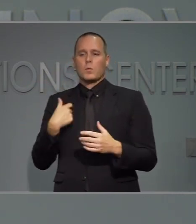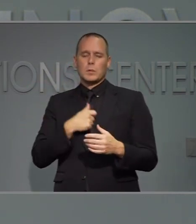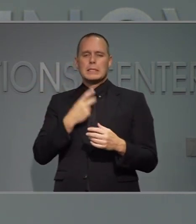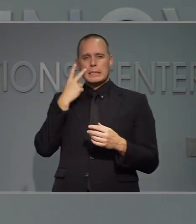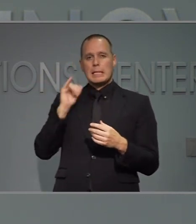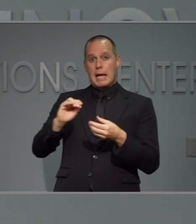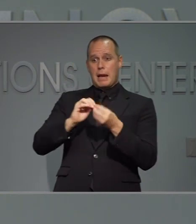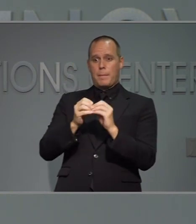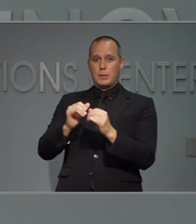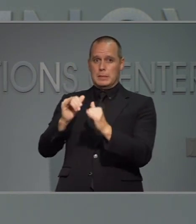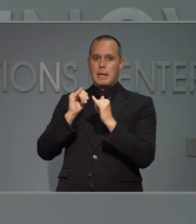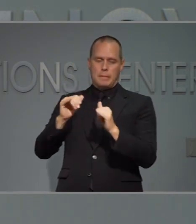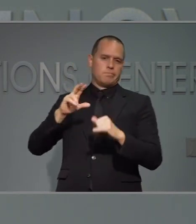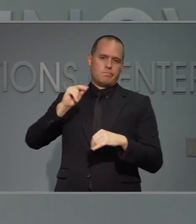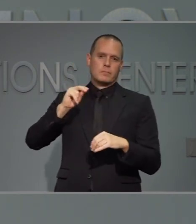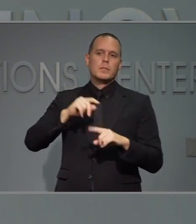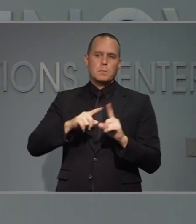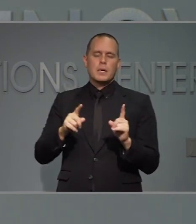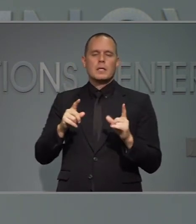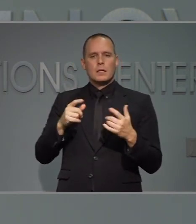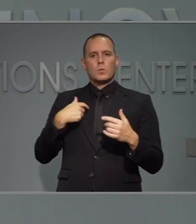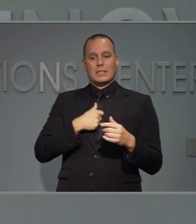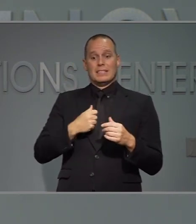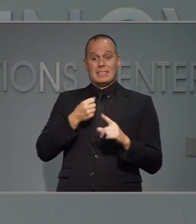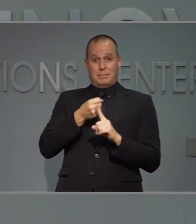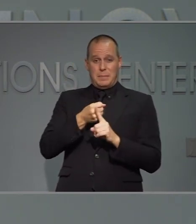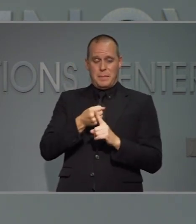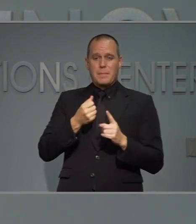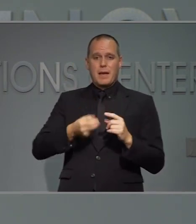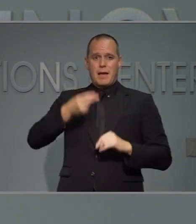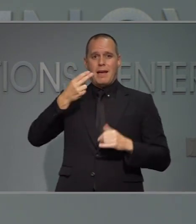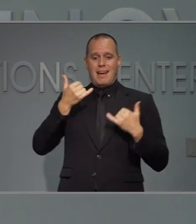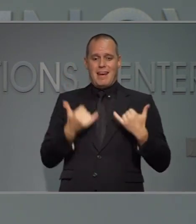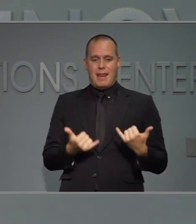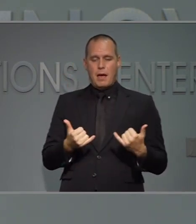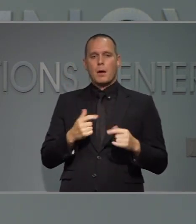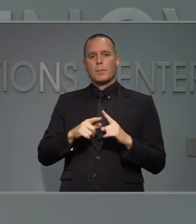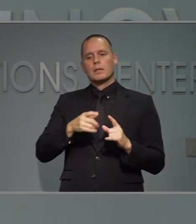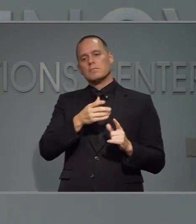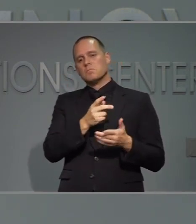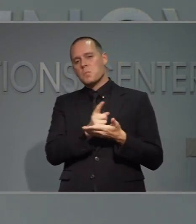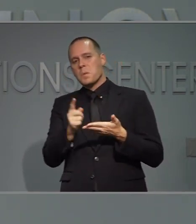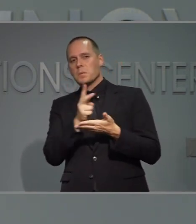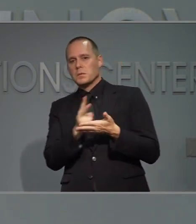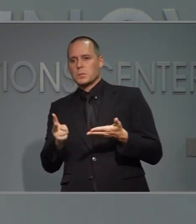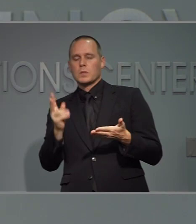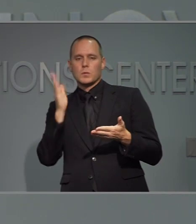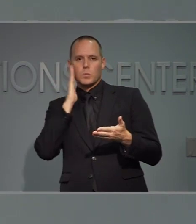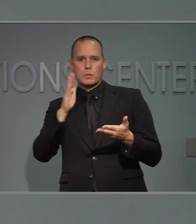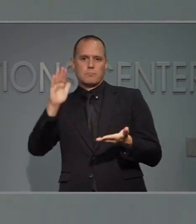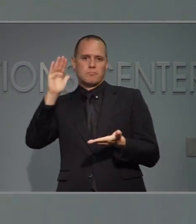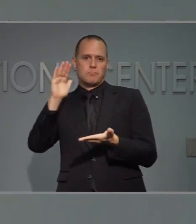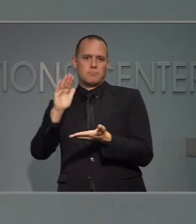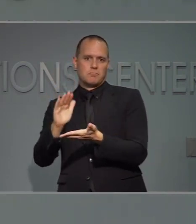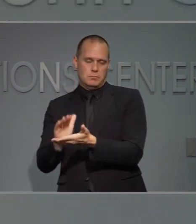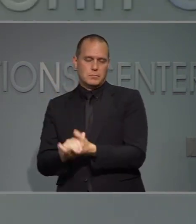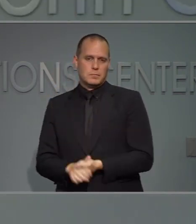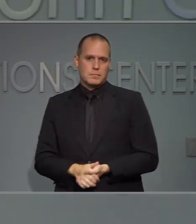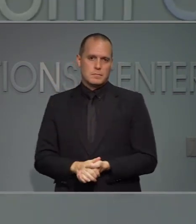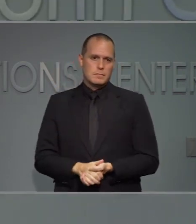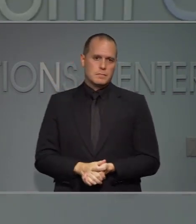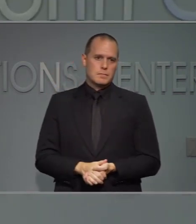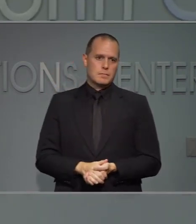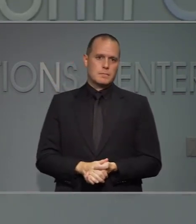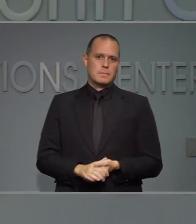reflejarse en el número de casos pero también en la siguiente semana se estabilizará y quizás bajen. Dos